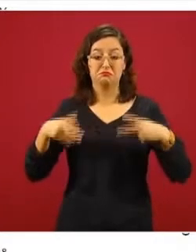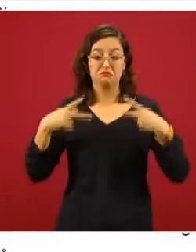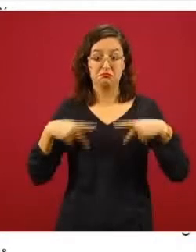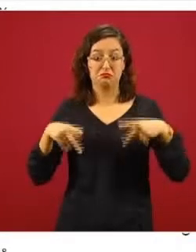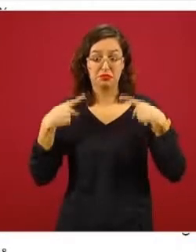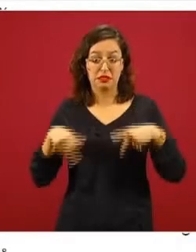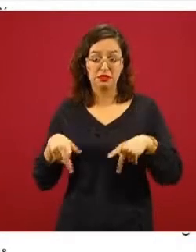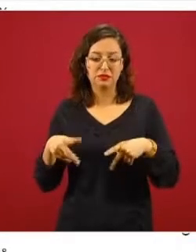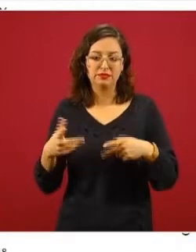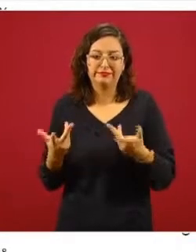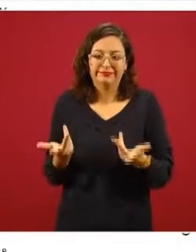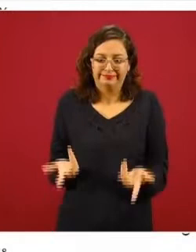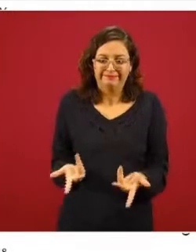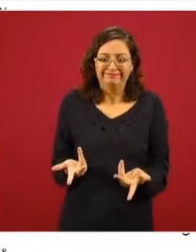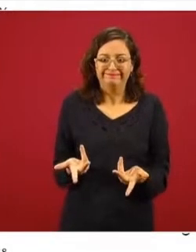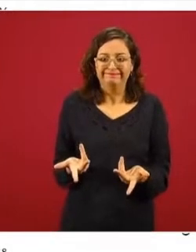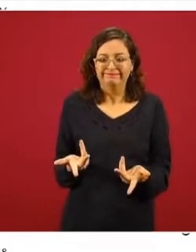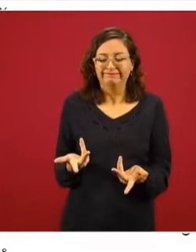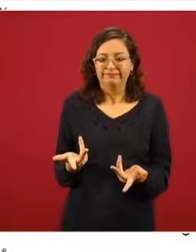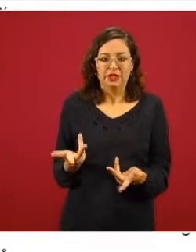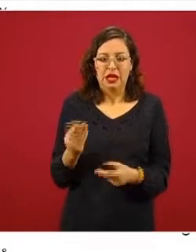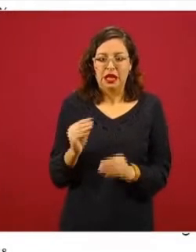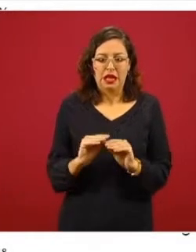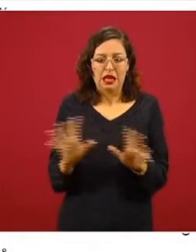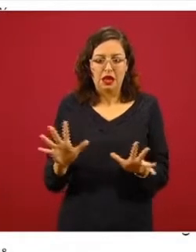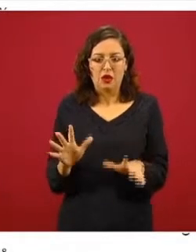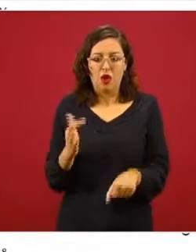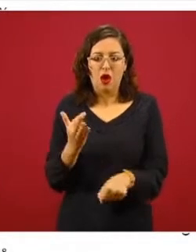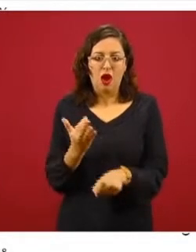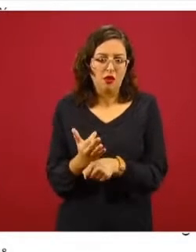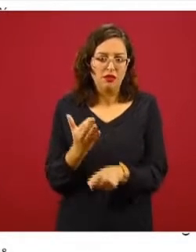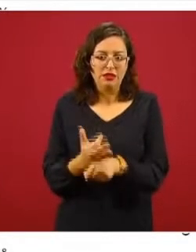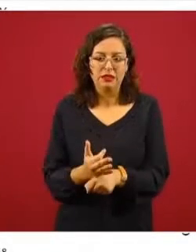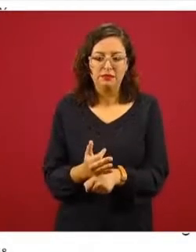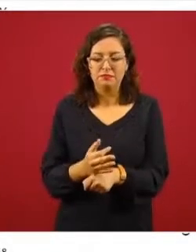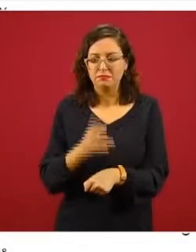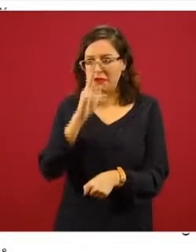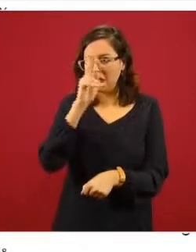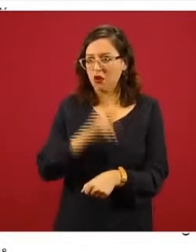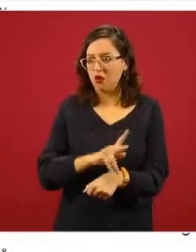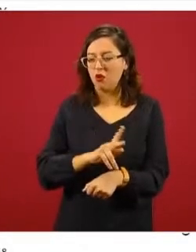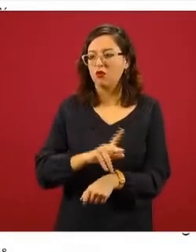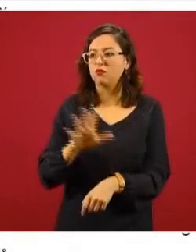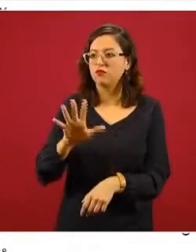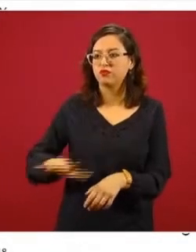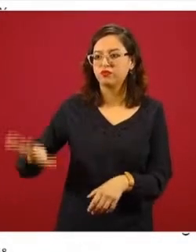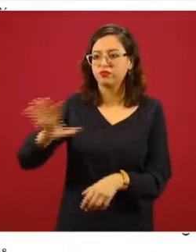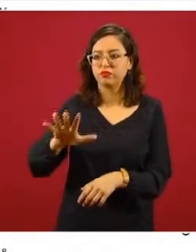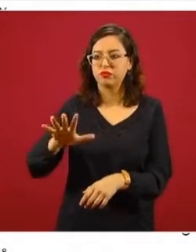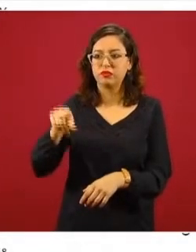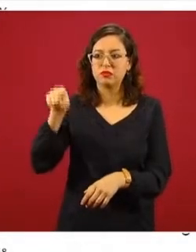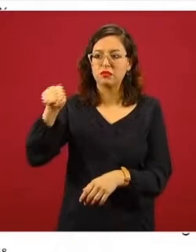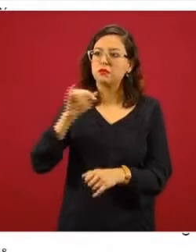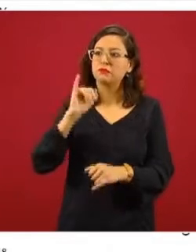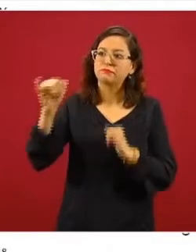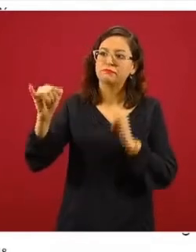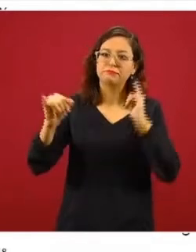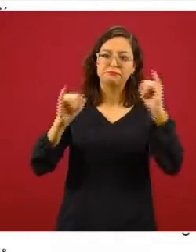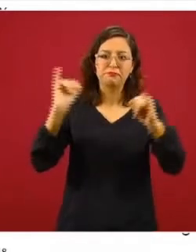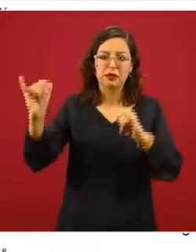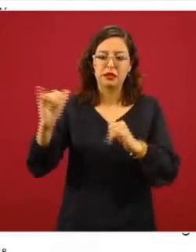Y como era de esperarse, esto es aún más dramático en las zonas relativamente menos desarrolladas